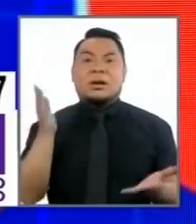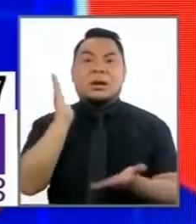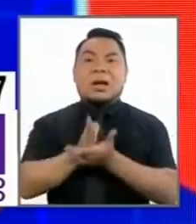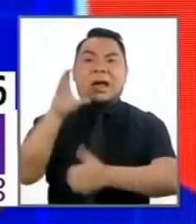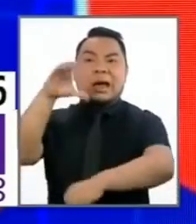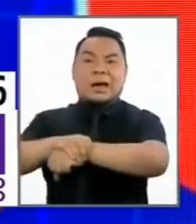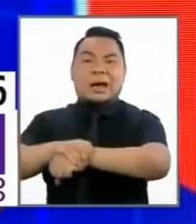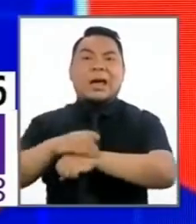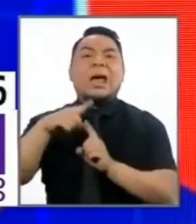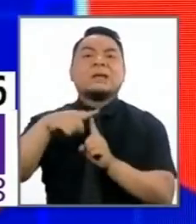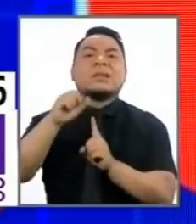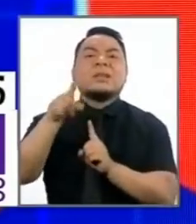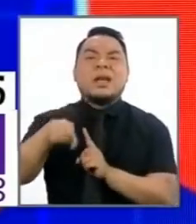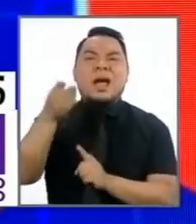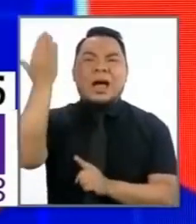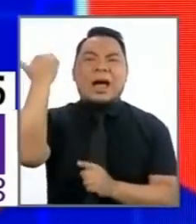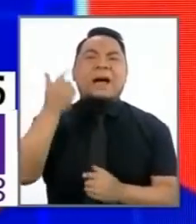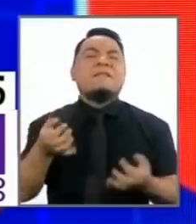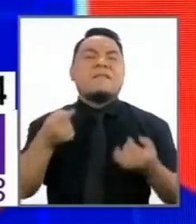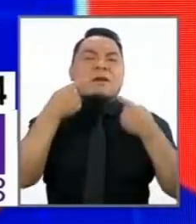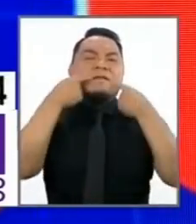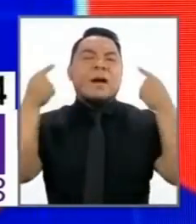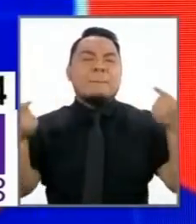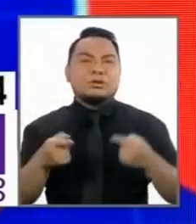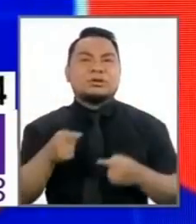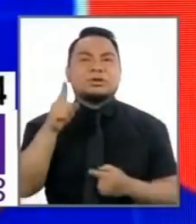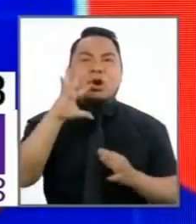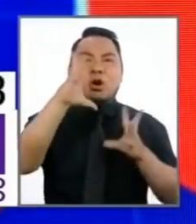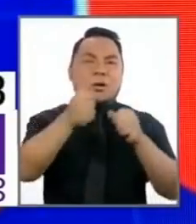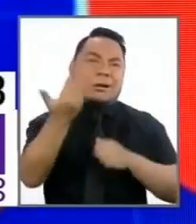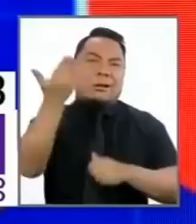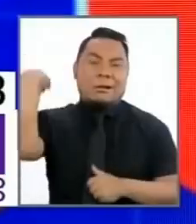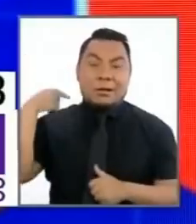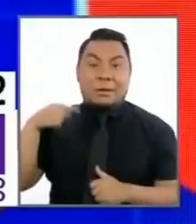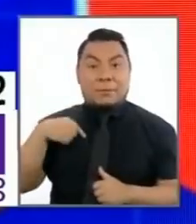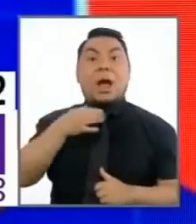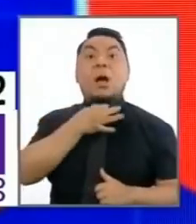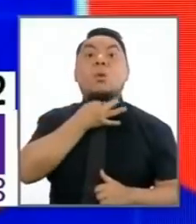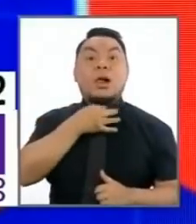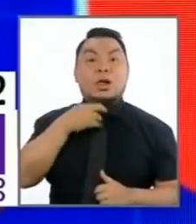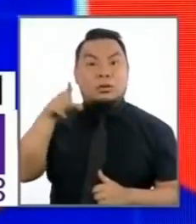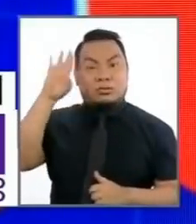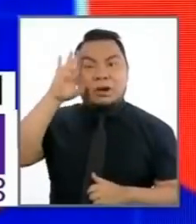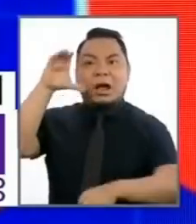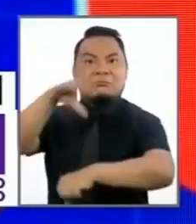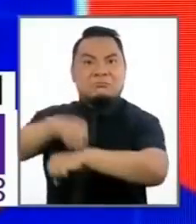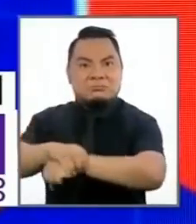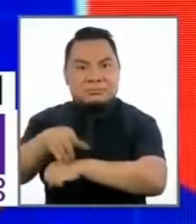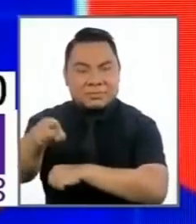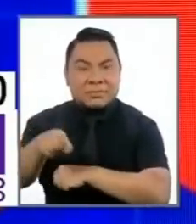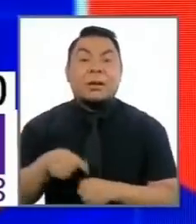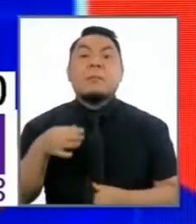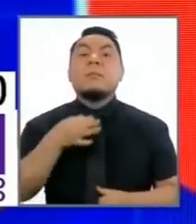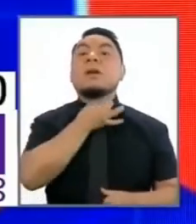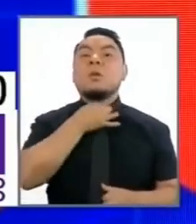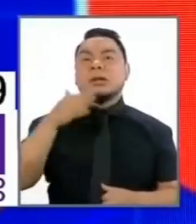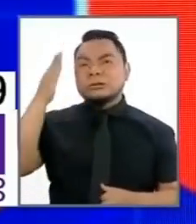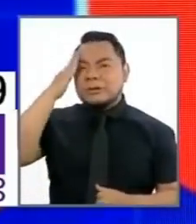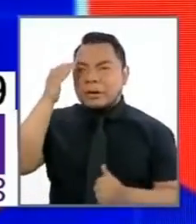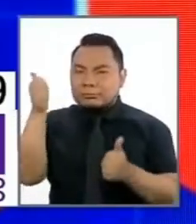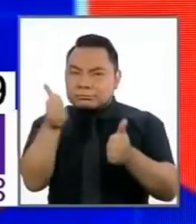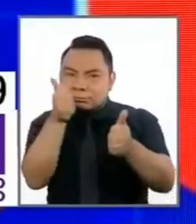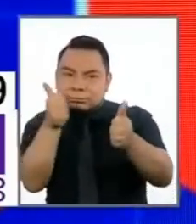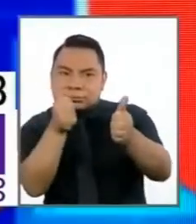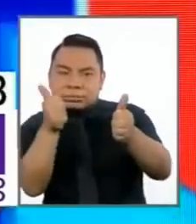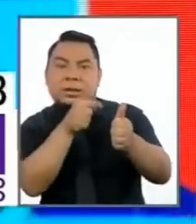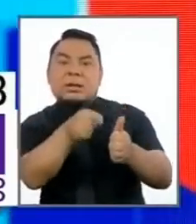delincuente más famoso de los años 50, y lo agarró con inteligencia y con investigación. Mi abuelo se sabía sus rutinas, iba a